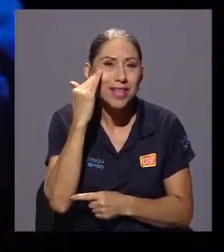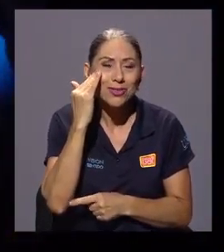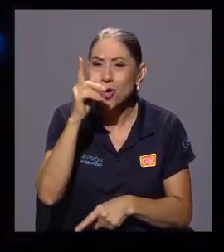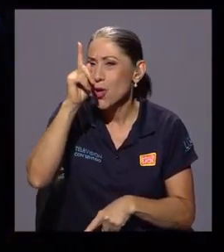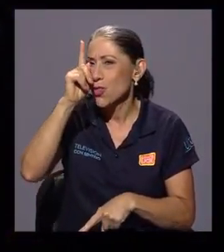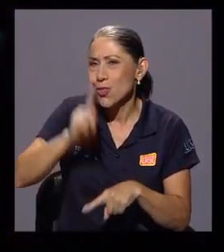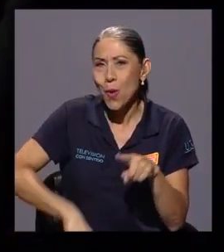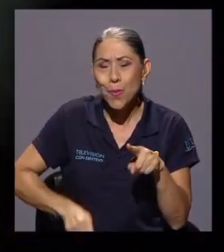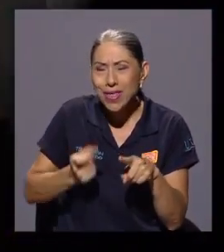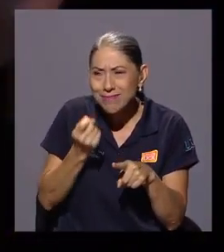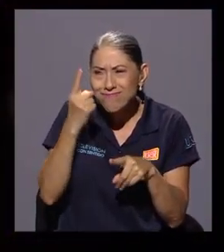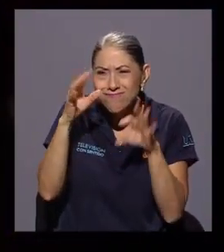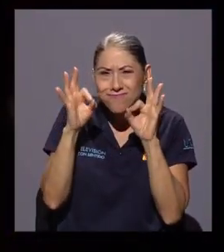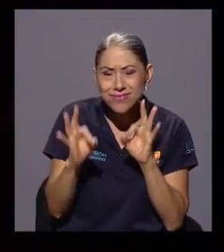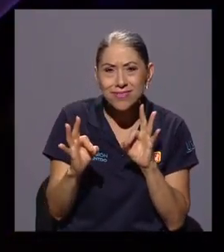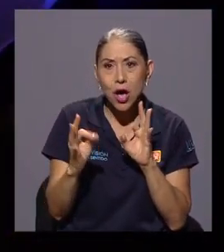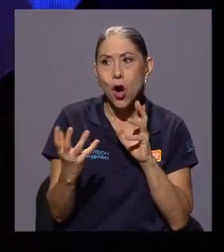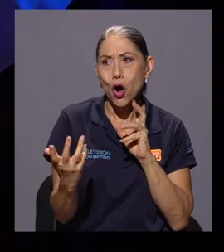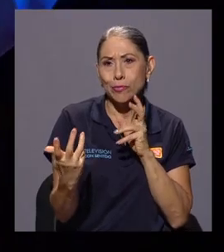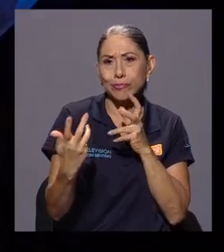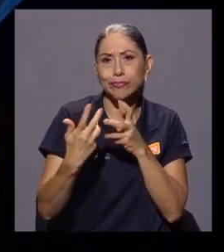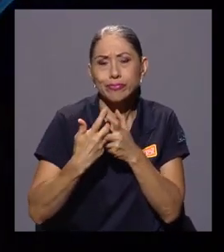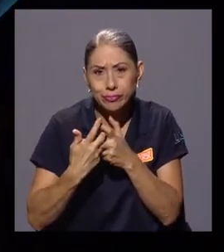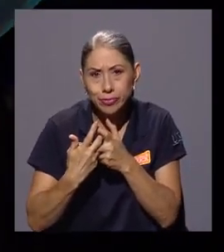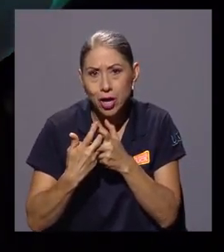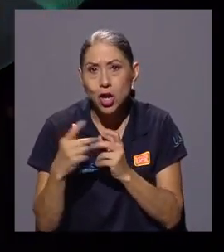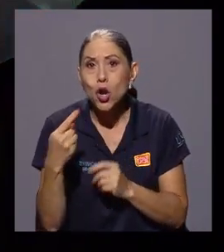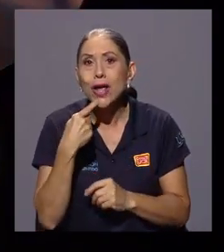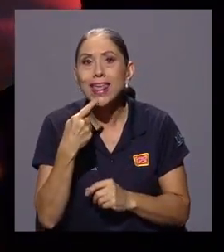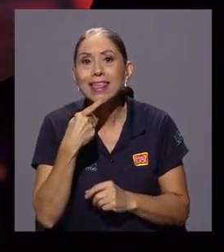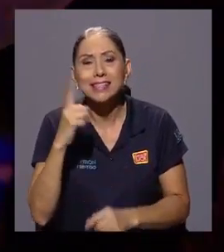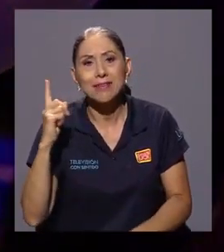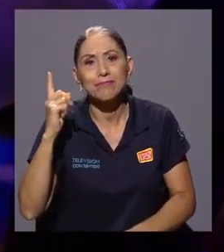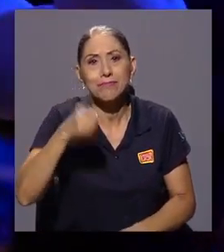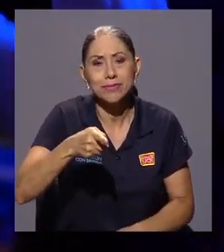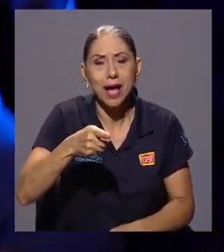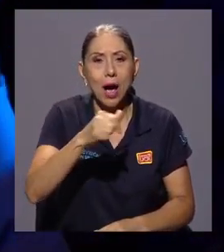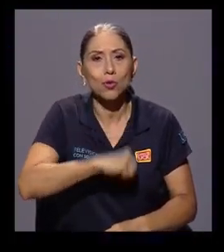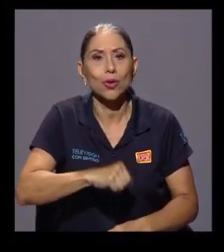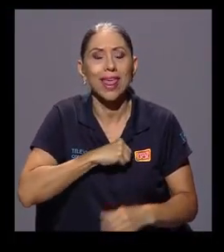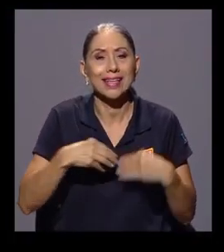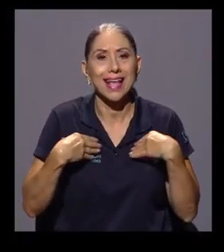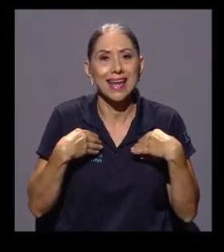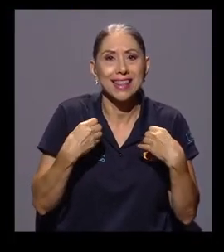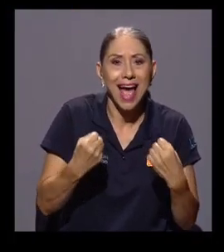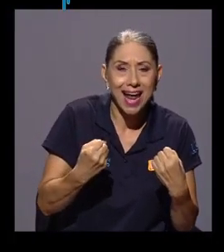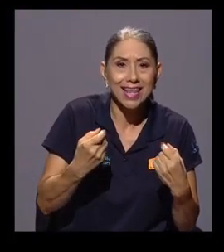actuar acorde con el llamado de las autoridades gubernamentales y sanitarias.